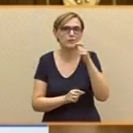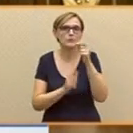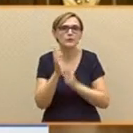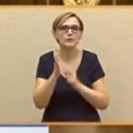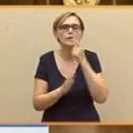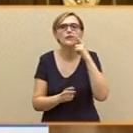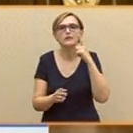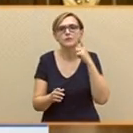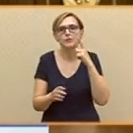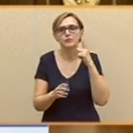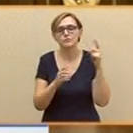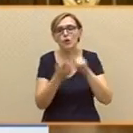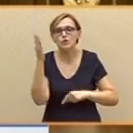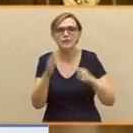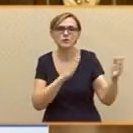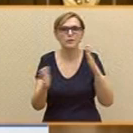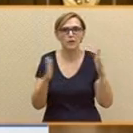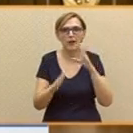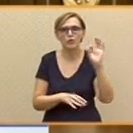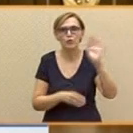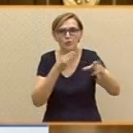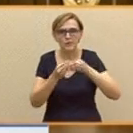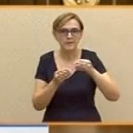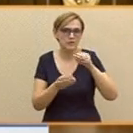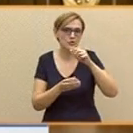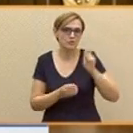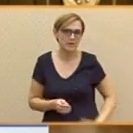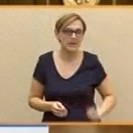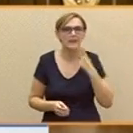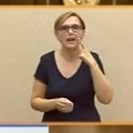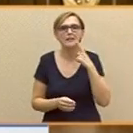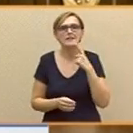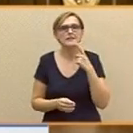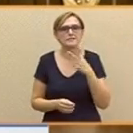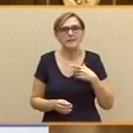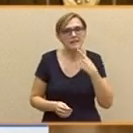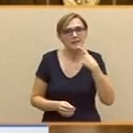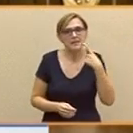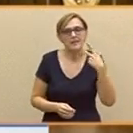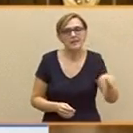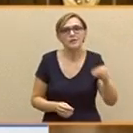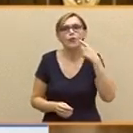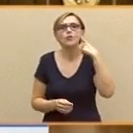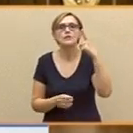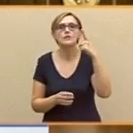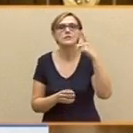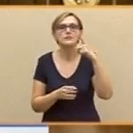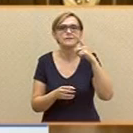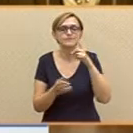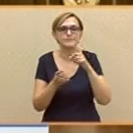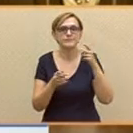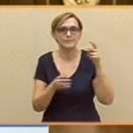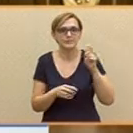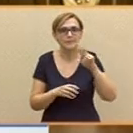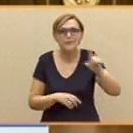la mochila austriaca o el complemento salarial. Se niegan a recuperar la negociación colectiva y siguen abaratando el despido y, además, no